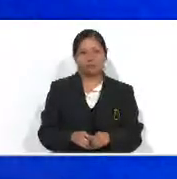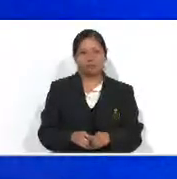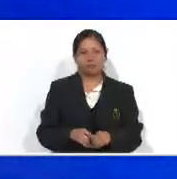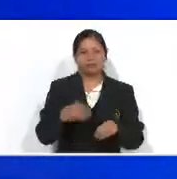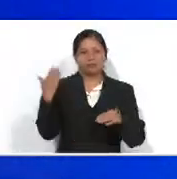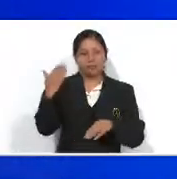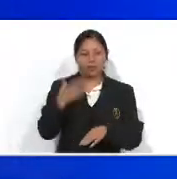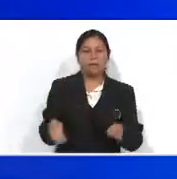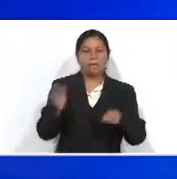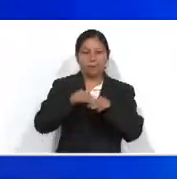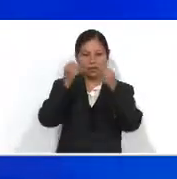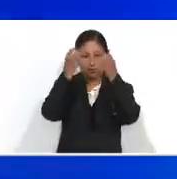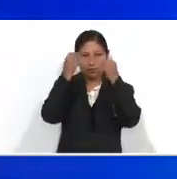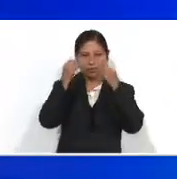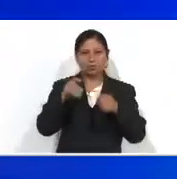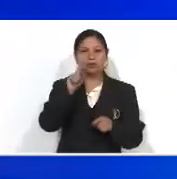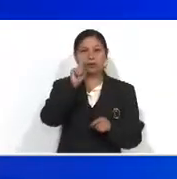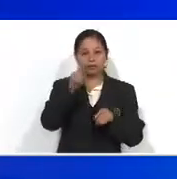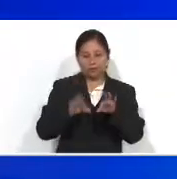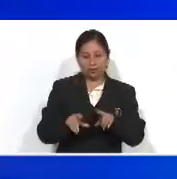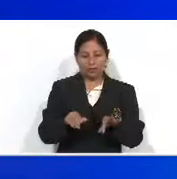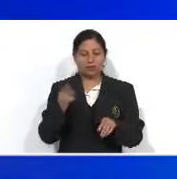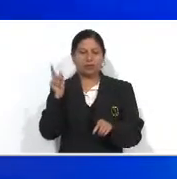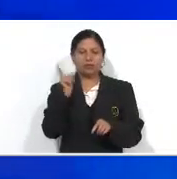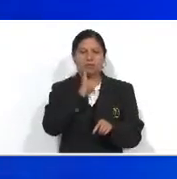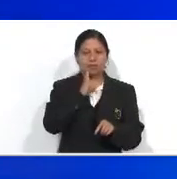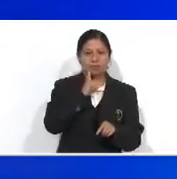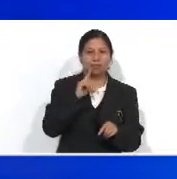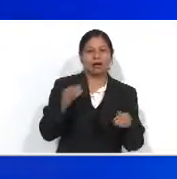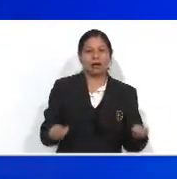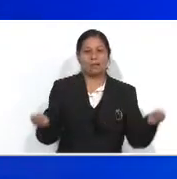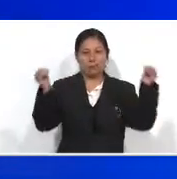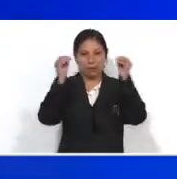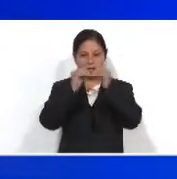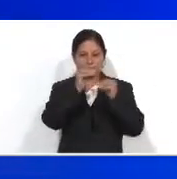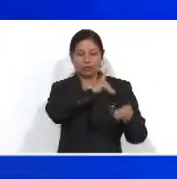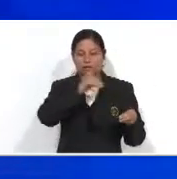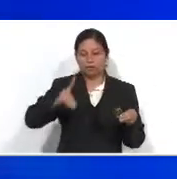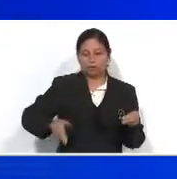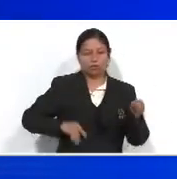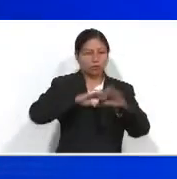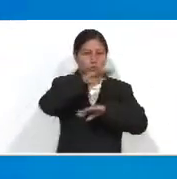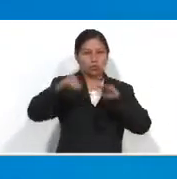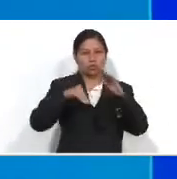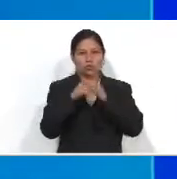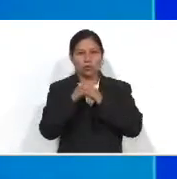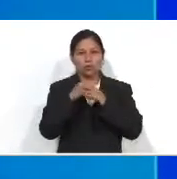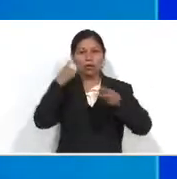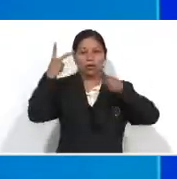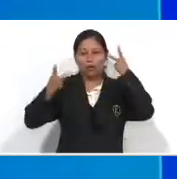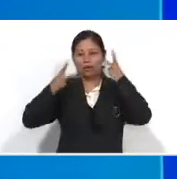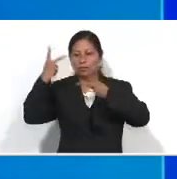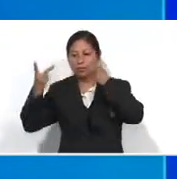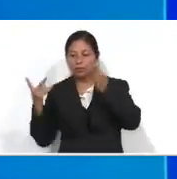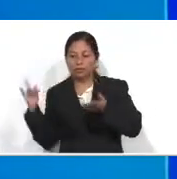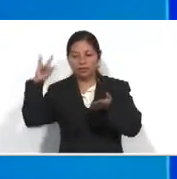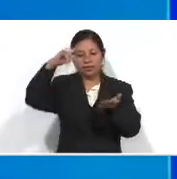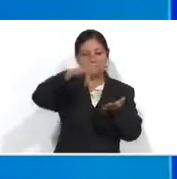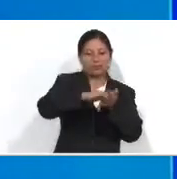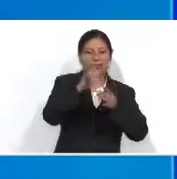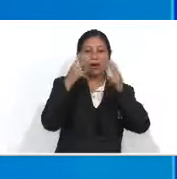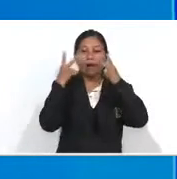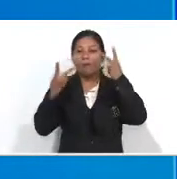En más noticias, el primer secretario de la Junta Directiva, además de diputados de la bancada Todos, realizó una visita al Aeropuerto